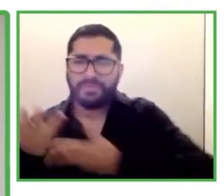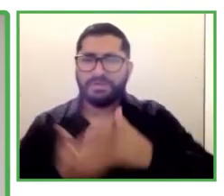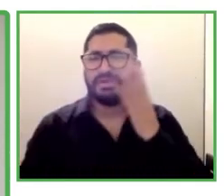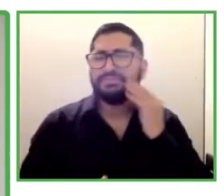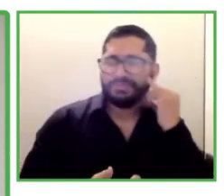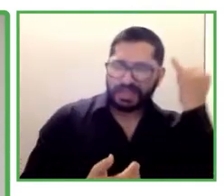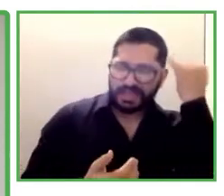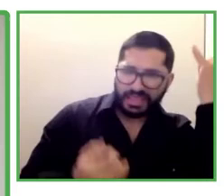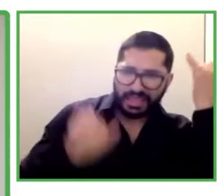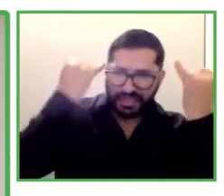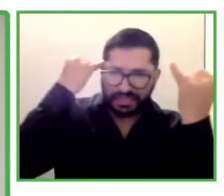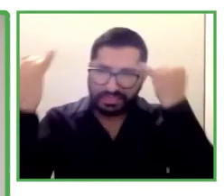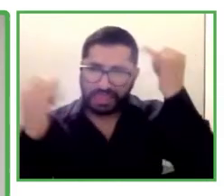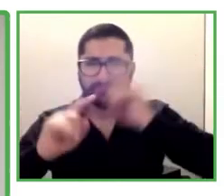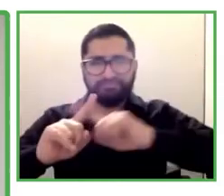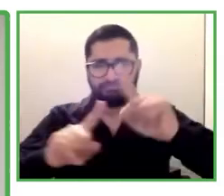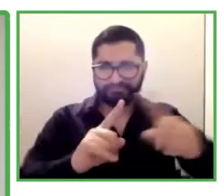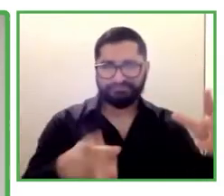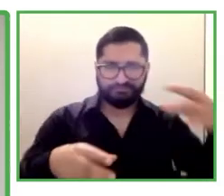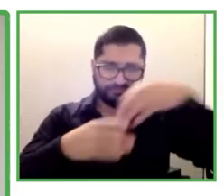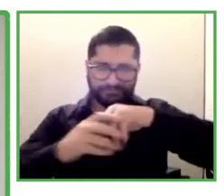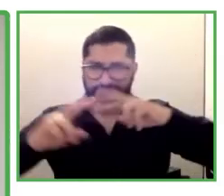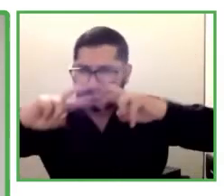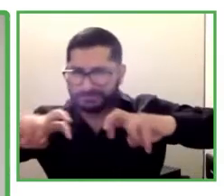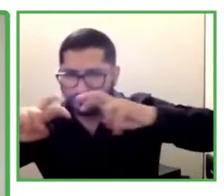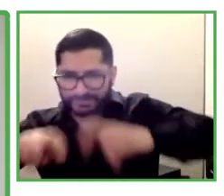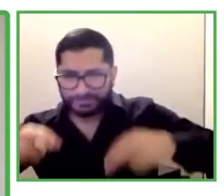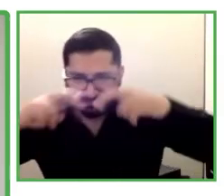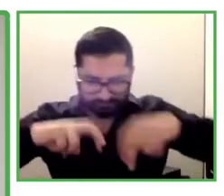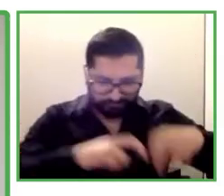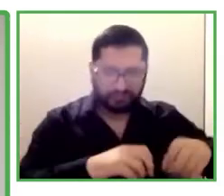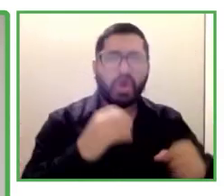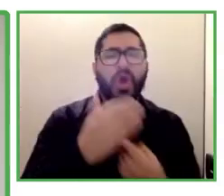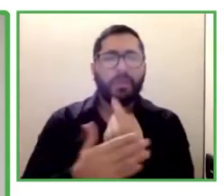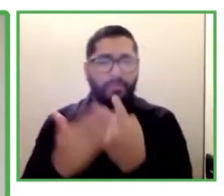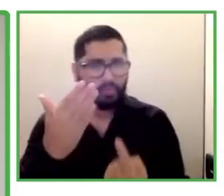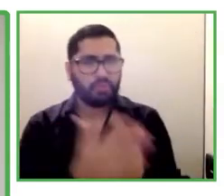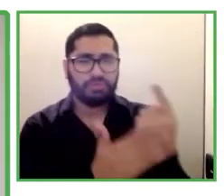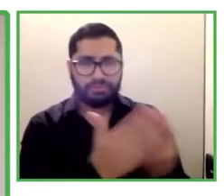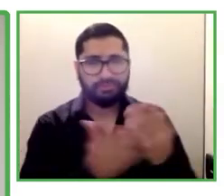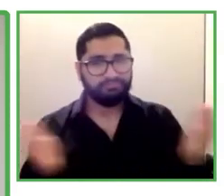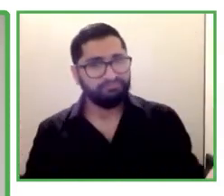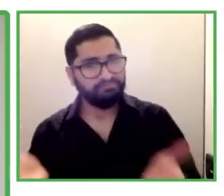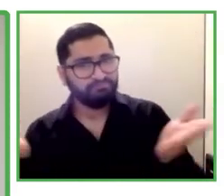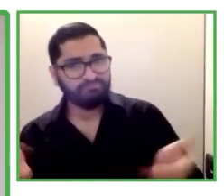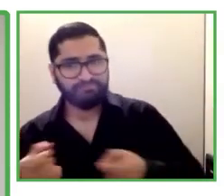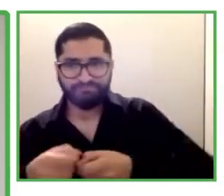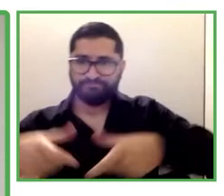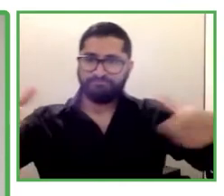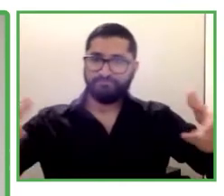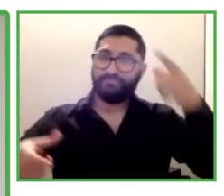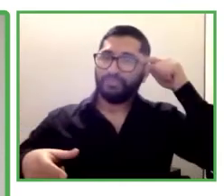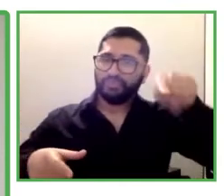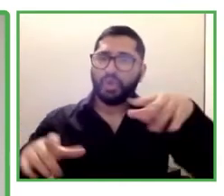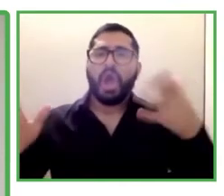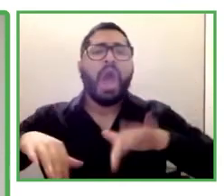de colaboración. Los incentivamos a usar también el chat para poder compartir ideas, comentarios,